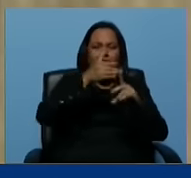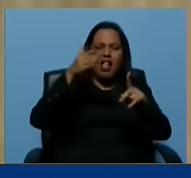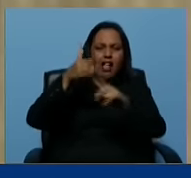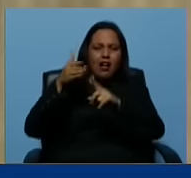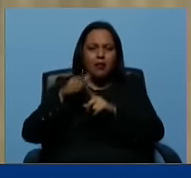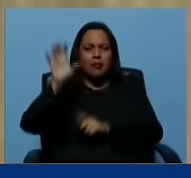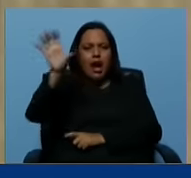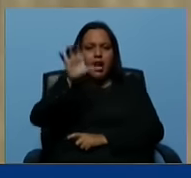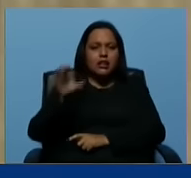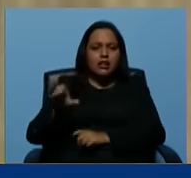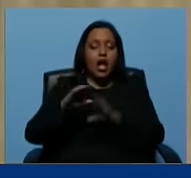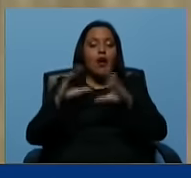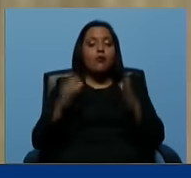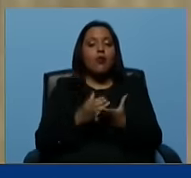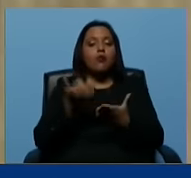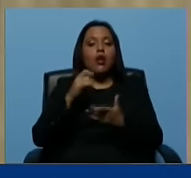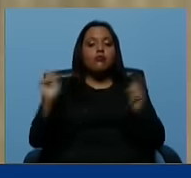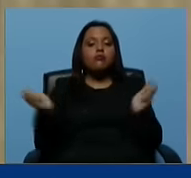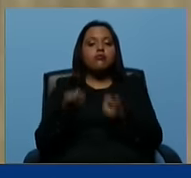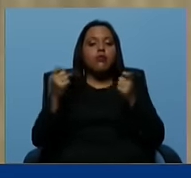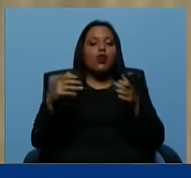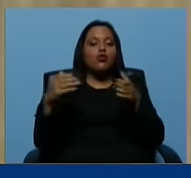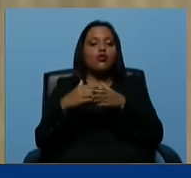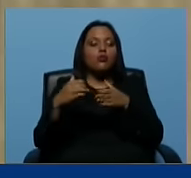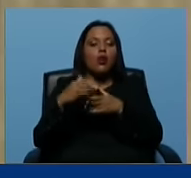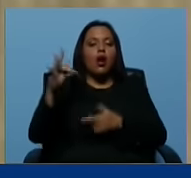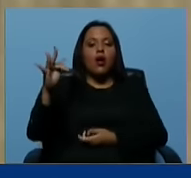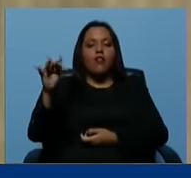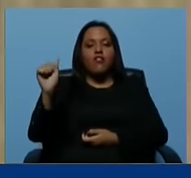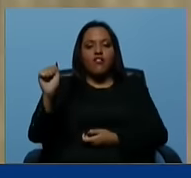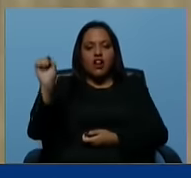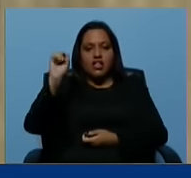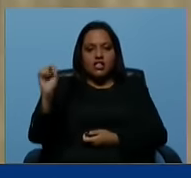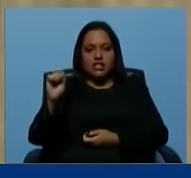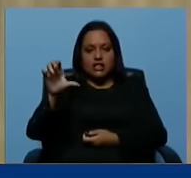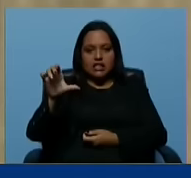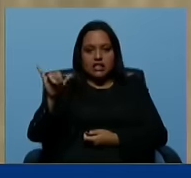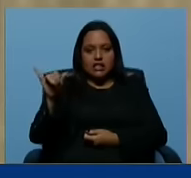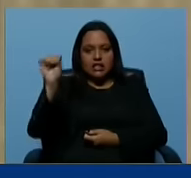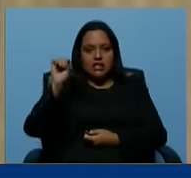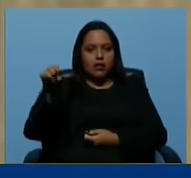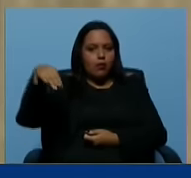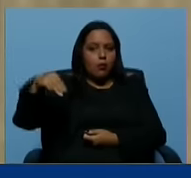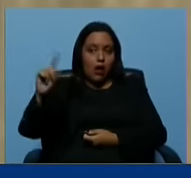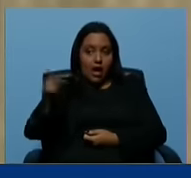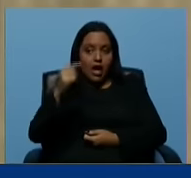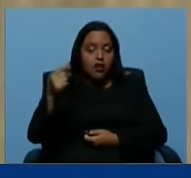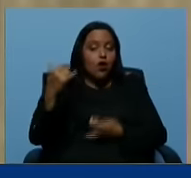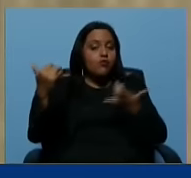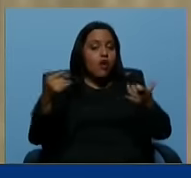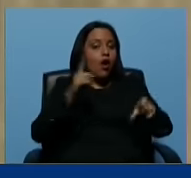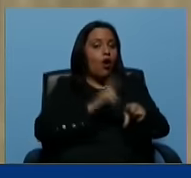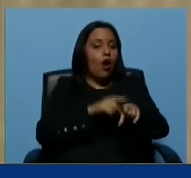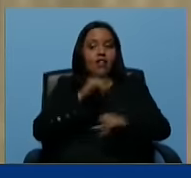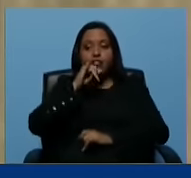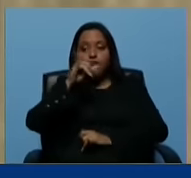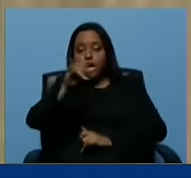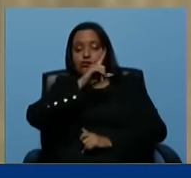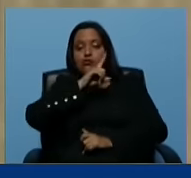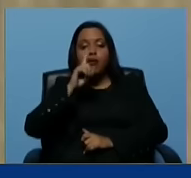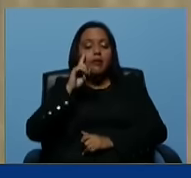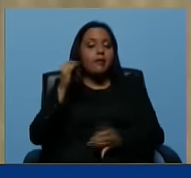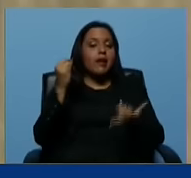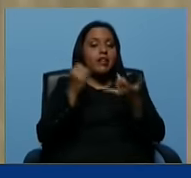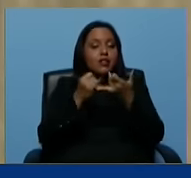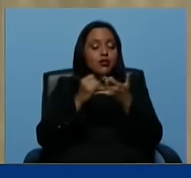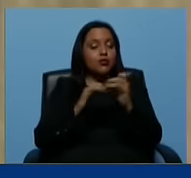Y en el mundo están propiciando el fascismo. Ellos están propiciando el fascismo. Y llegó la hora de denunciarlos con nombre y apellido.